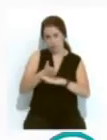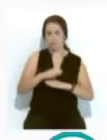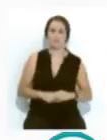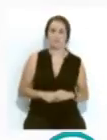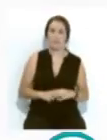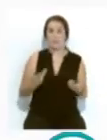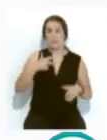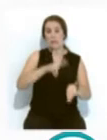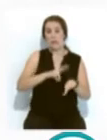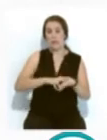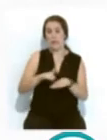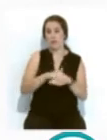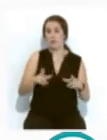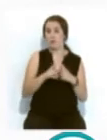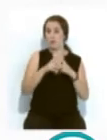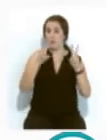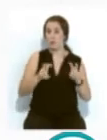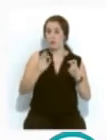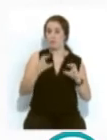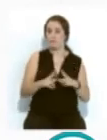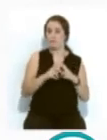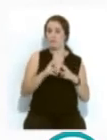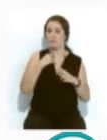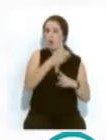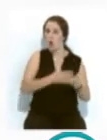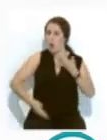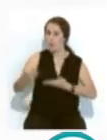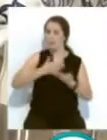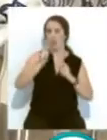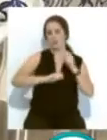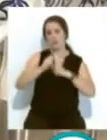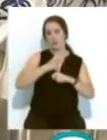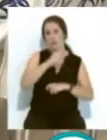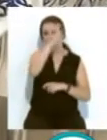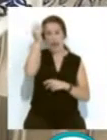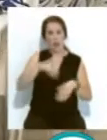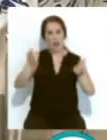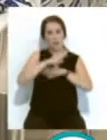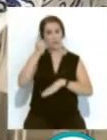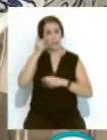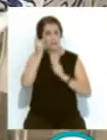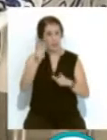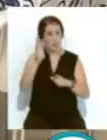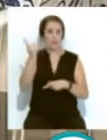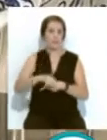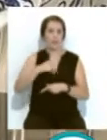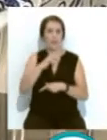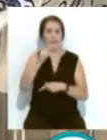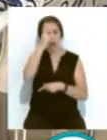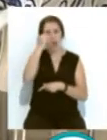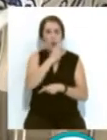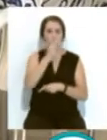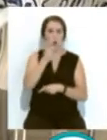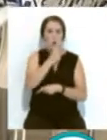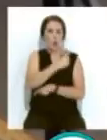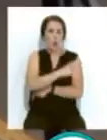La Delegación Municipal de Asuntos Sociales cuenta con la colaboración de las asociaciones Calor en la Noche y Despertares... ...además de Cruz Roja